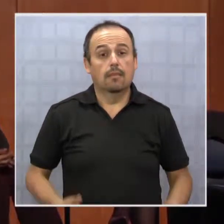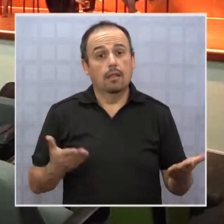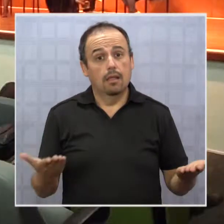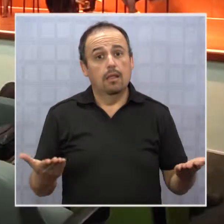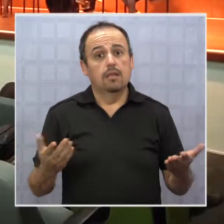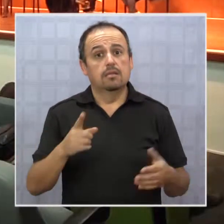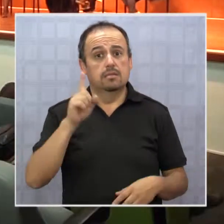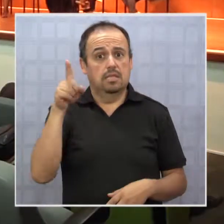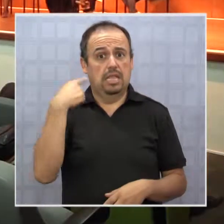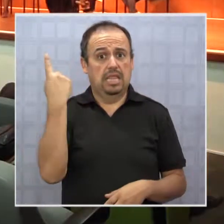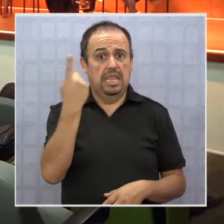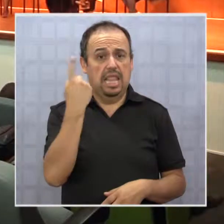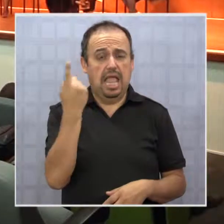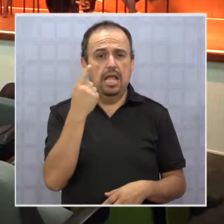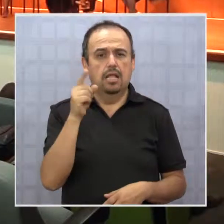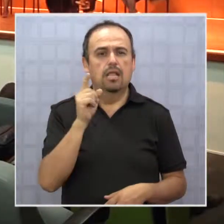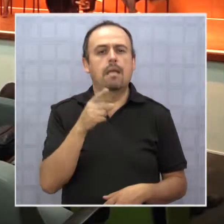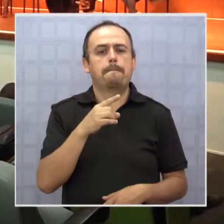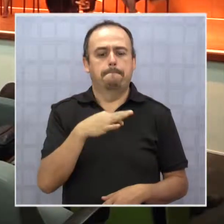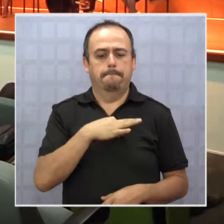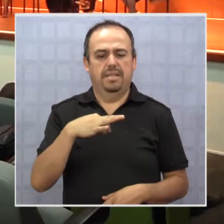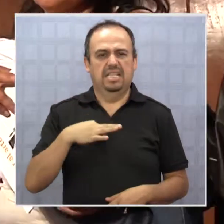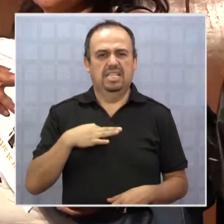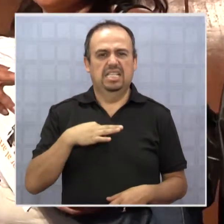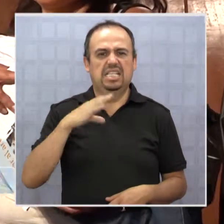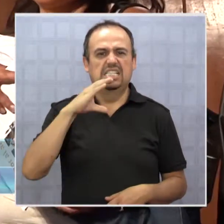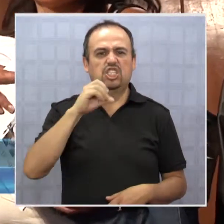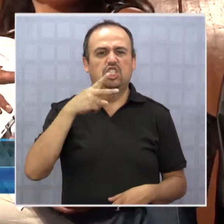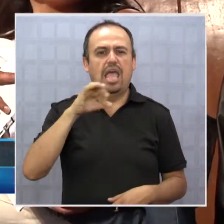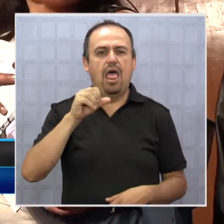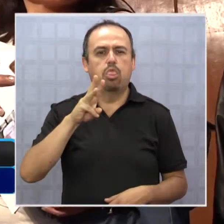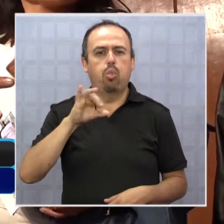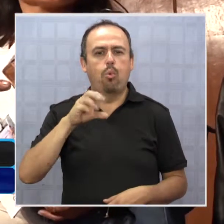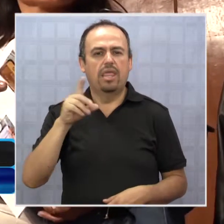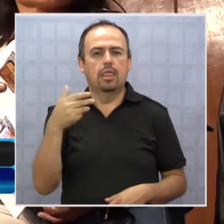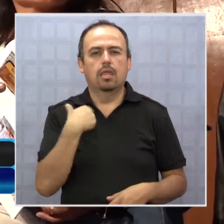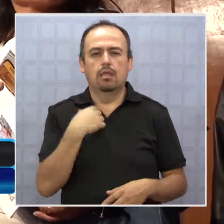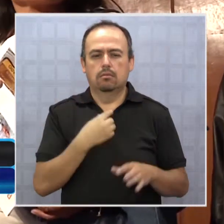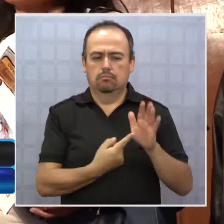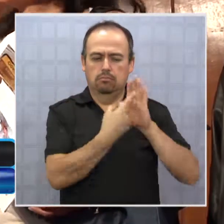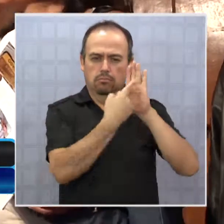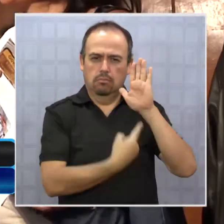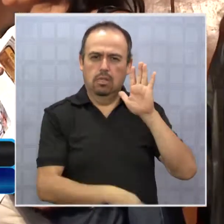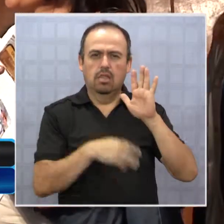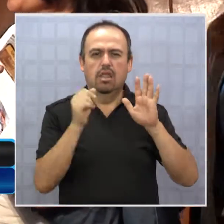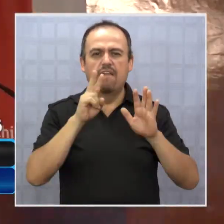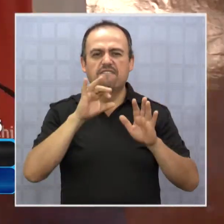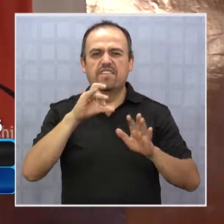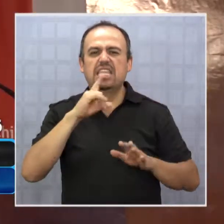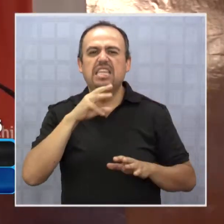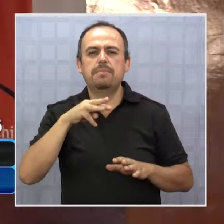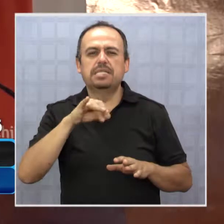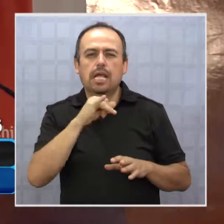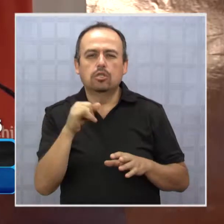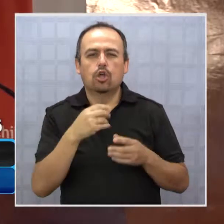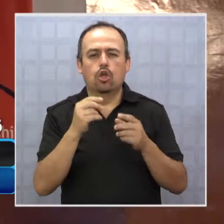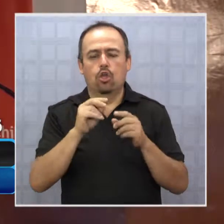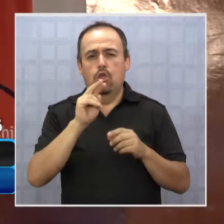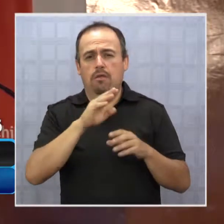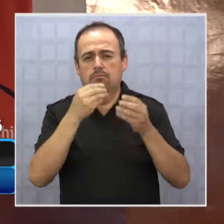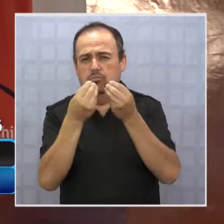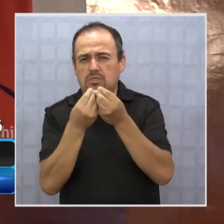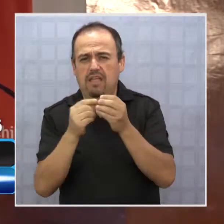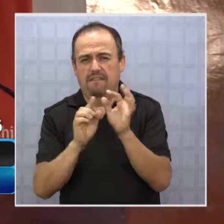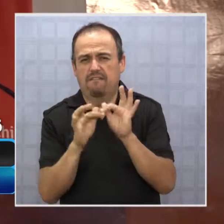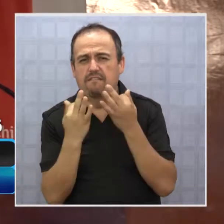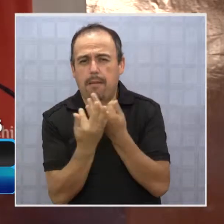Mientras a nivel nacional el ministro Chadwick muestra el avance en materia de victimización por el 26,3% de hogares que